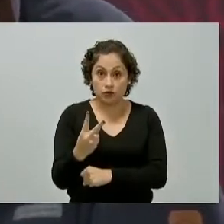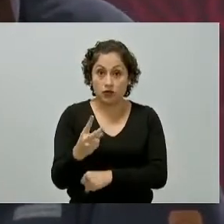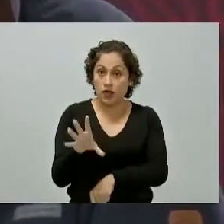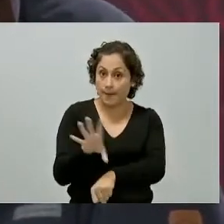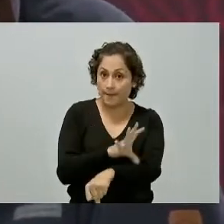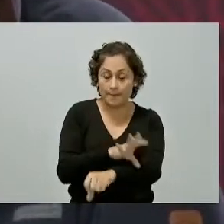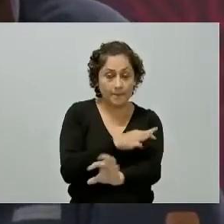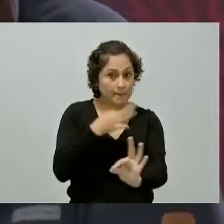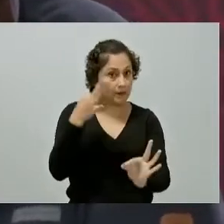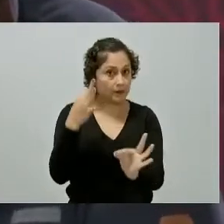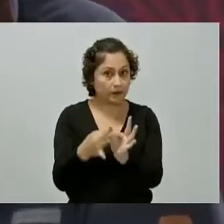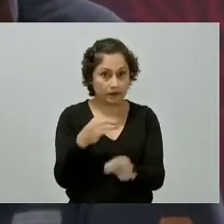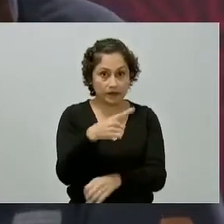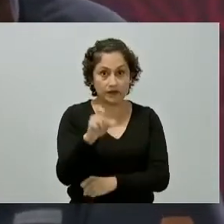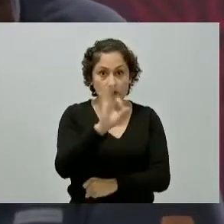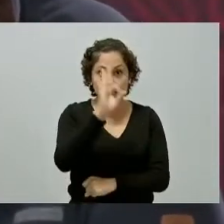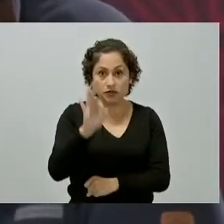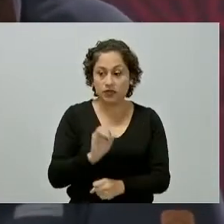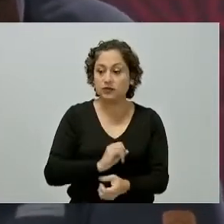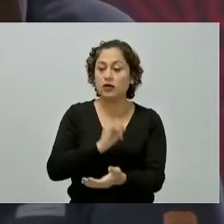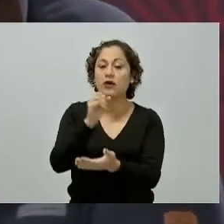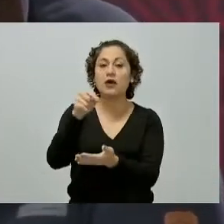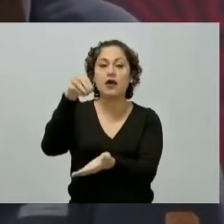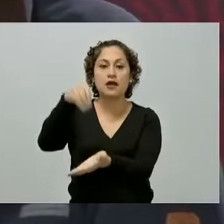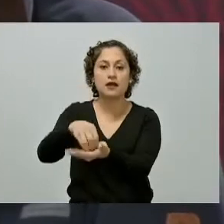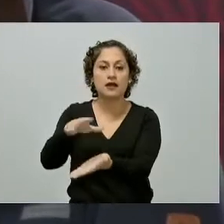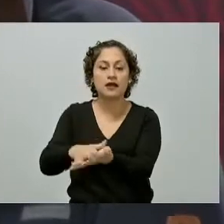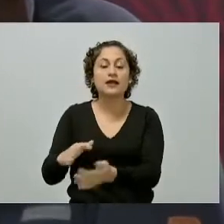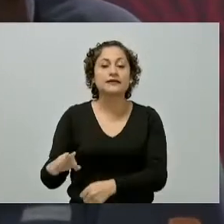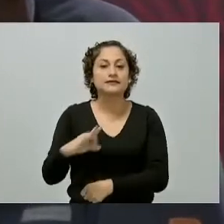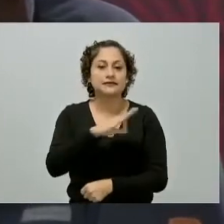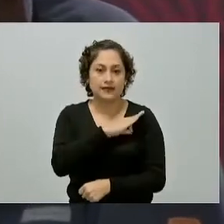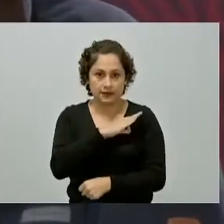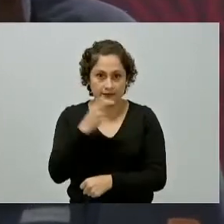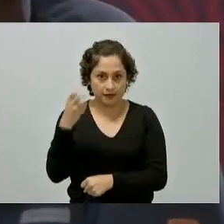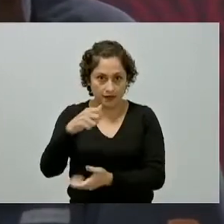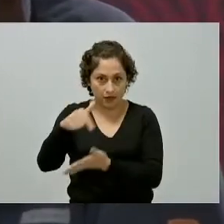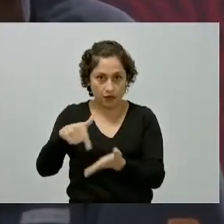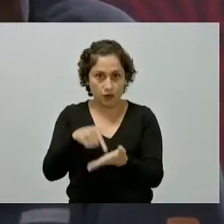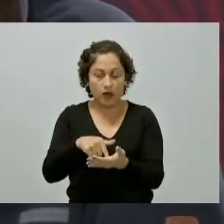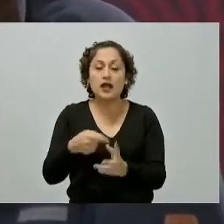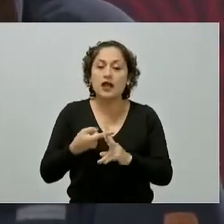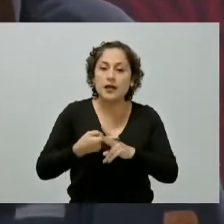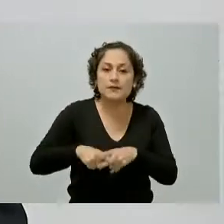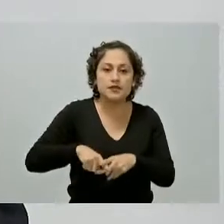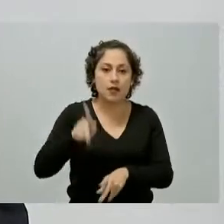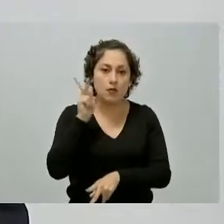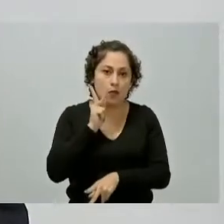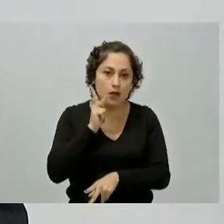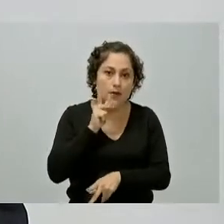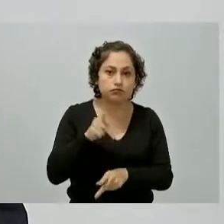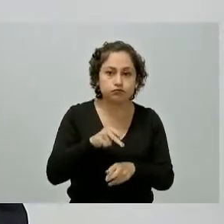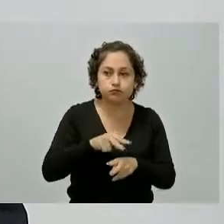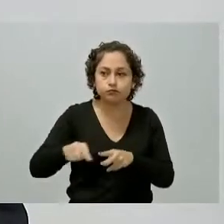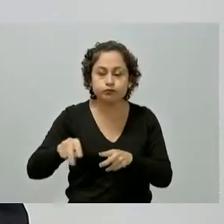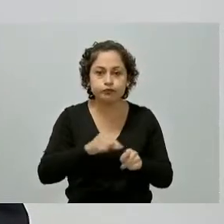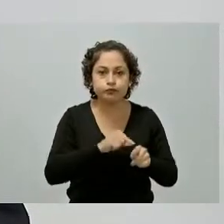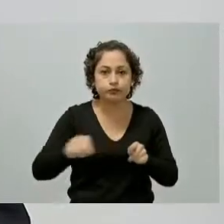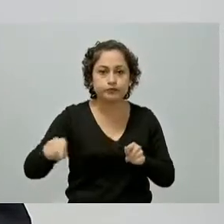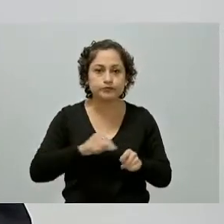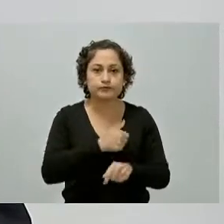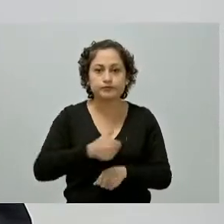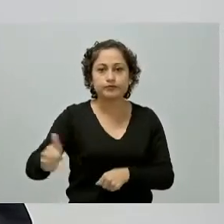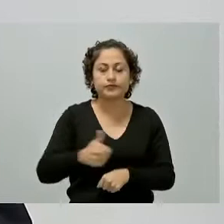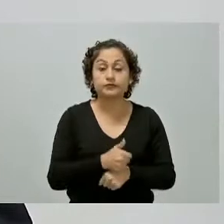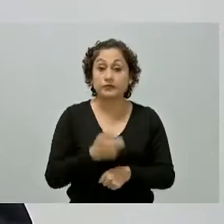electromecánica hasta la estación de Santa Fe y se iniciará la fase 1 de pruebas esto permitirá